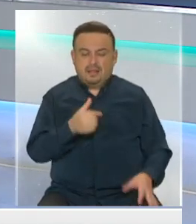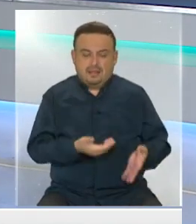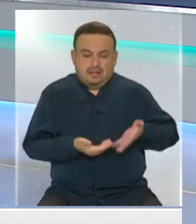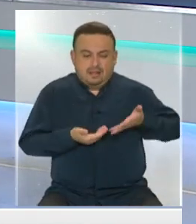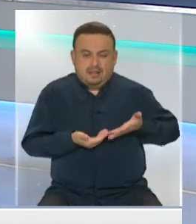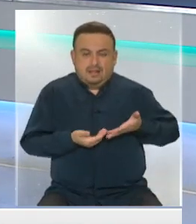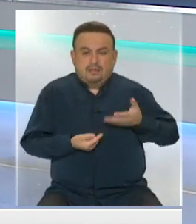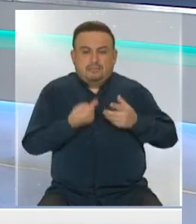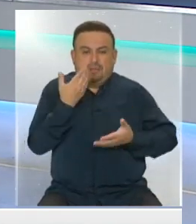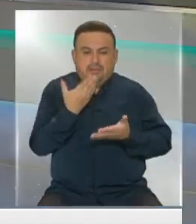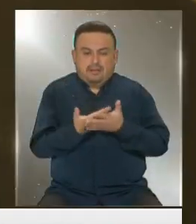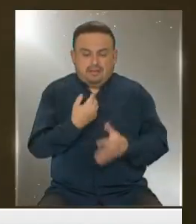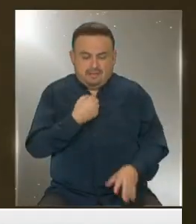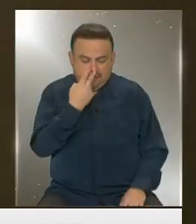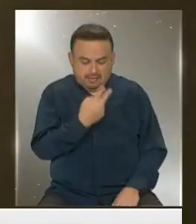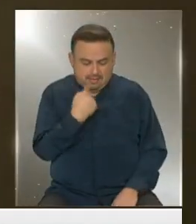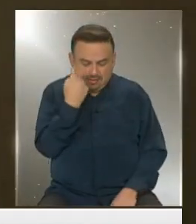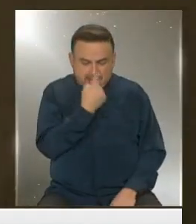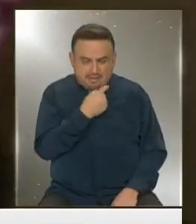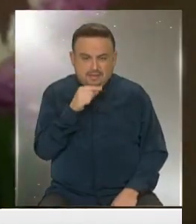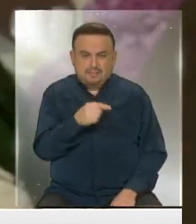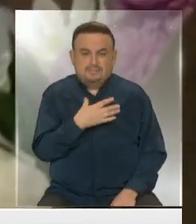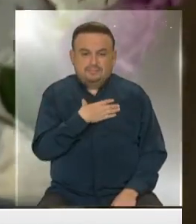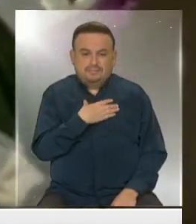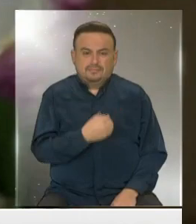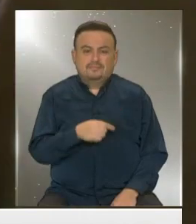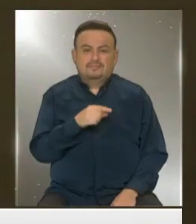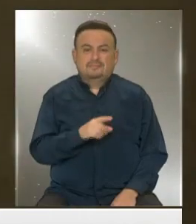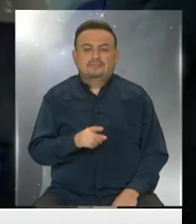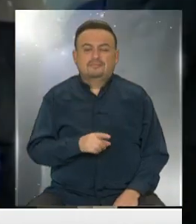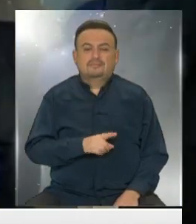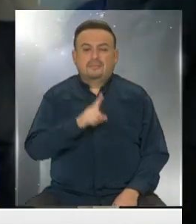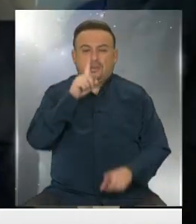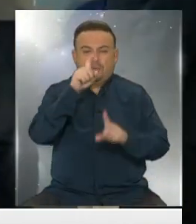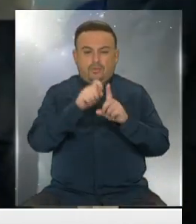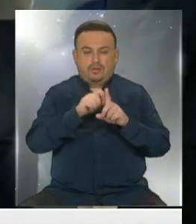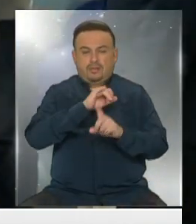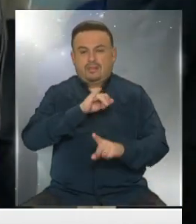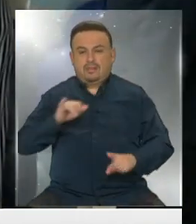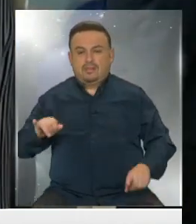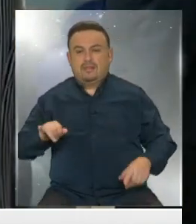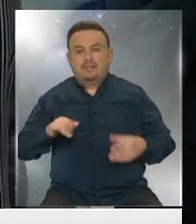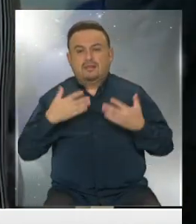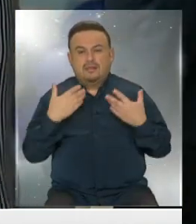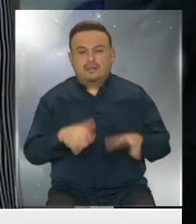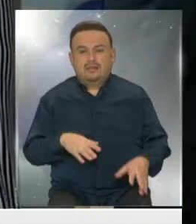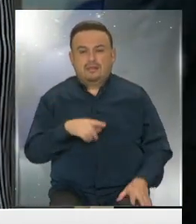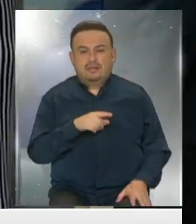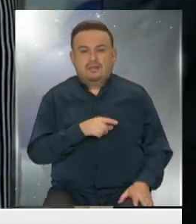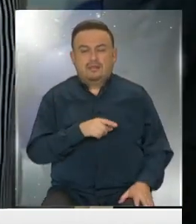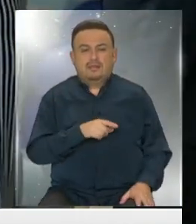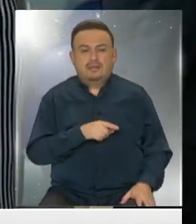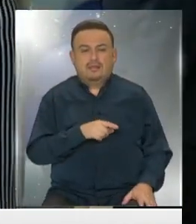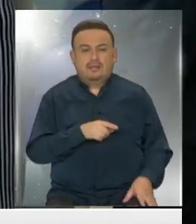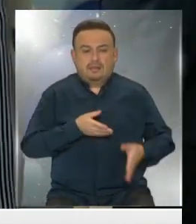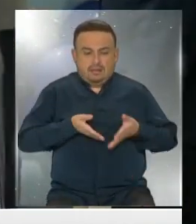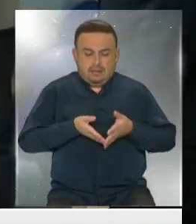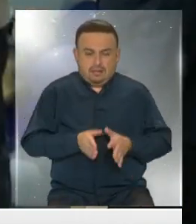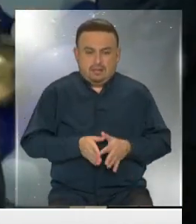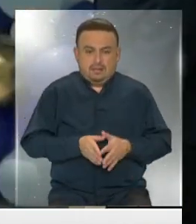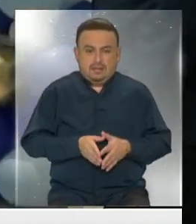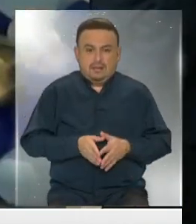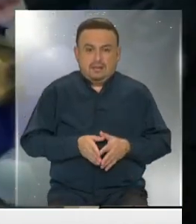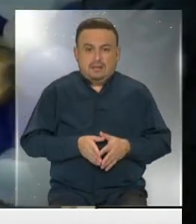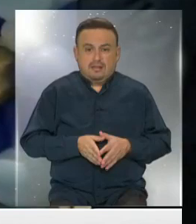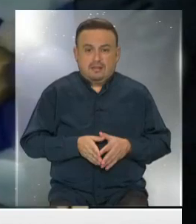por primera vez y ver cara a cara a su hija un mes después de haber dado a luz, la verdad